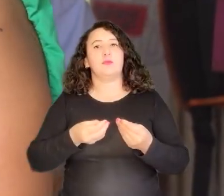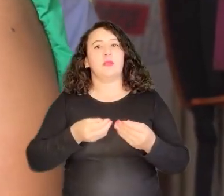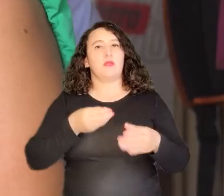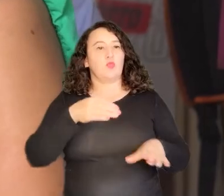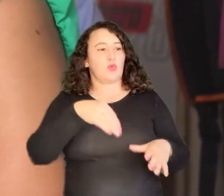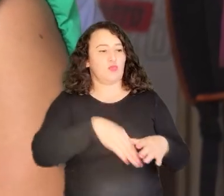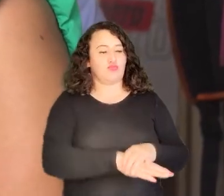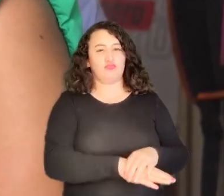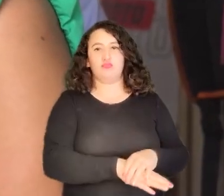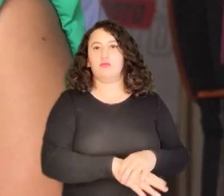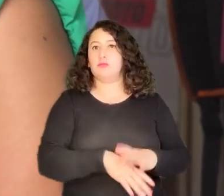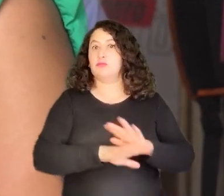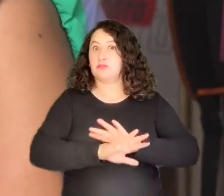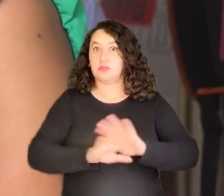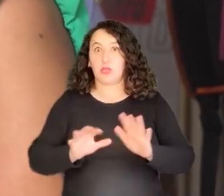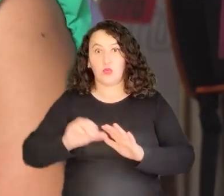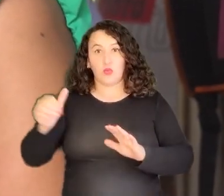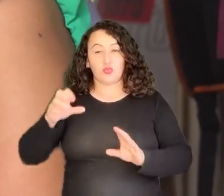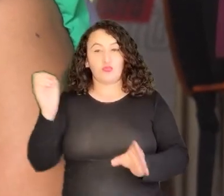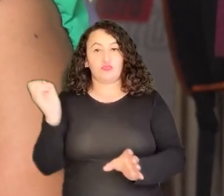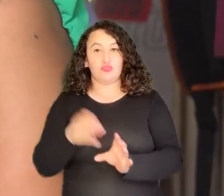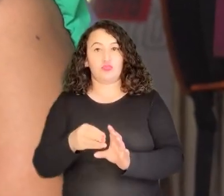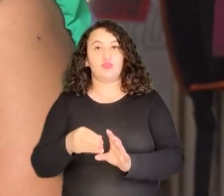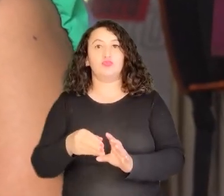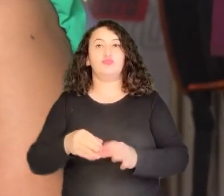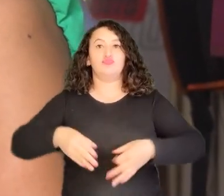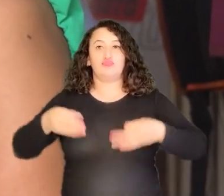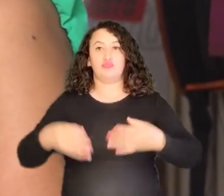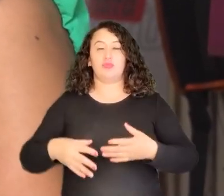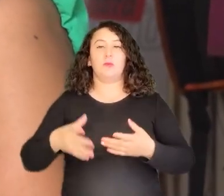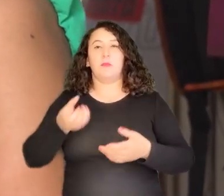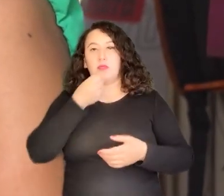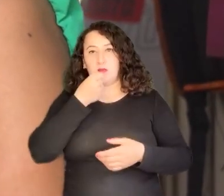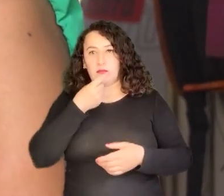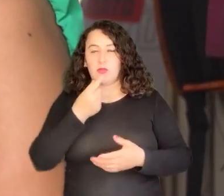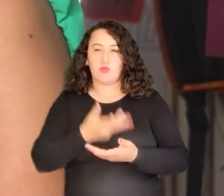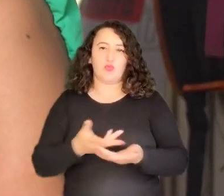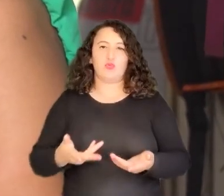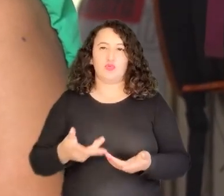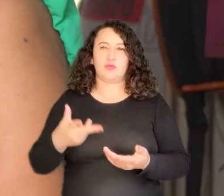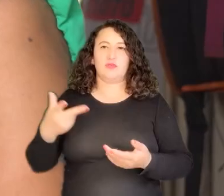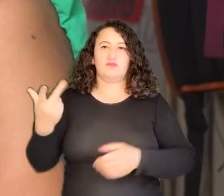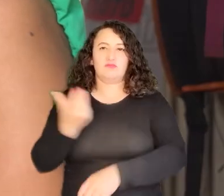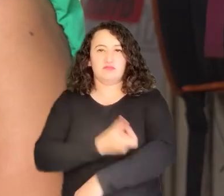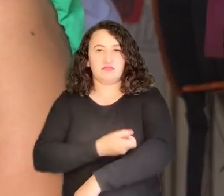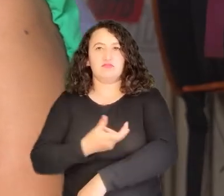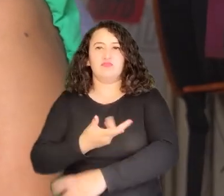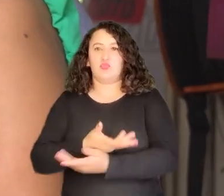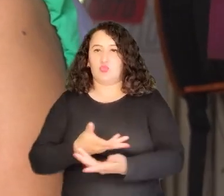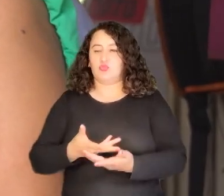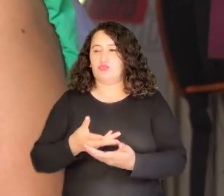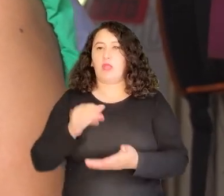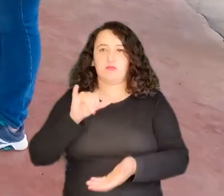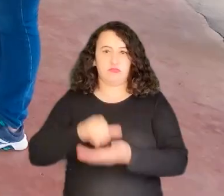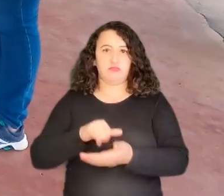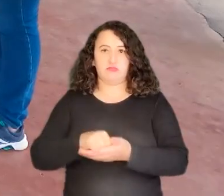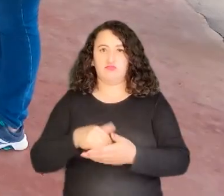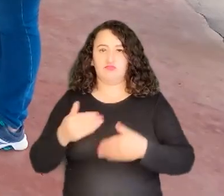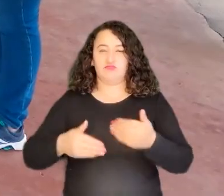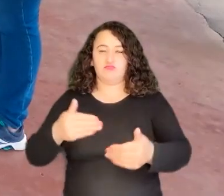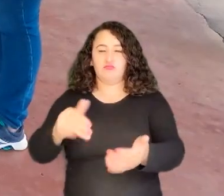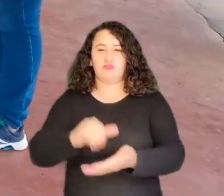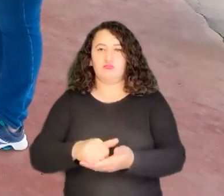Lo mismo con los productos ya desechados que salen ya de los medicamentos. Que son jeringas, cajas, frascos de los medicamentos. Cajas, jeringas.